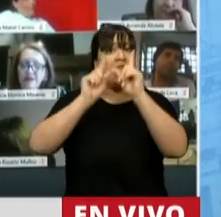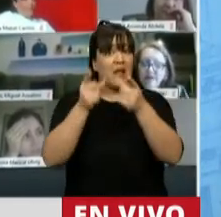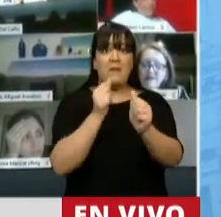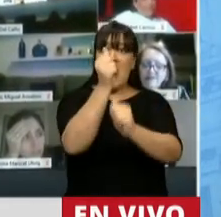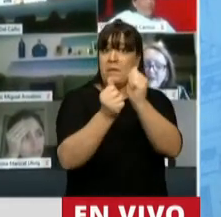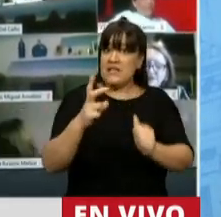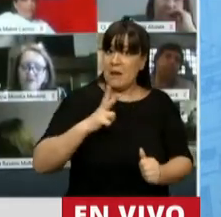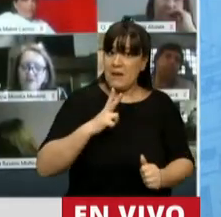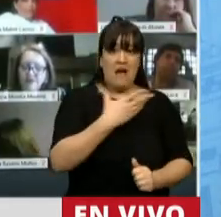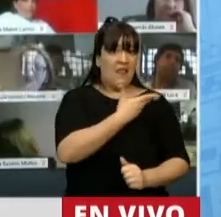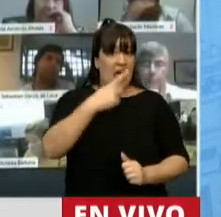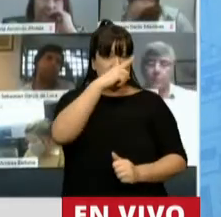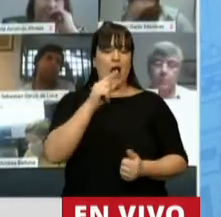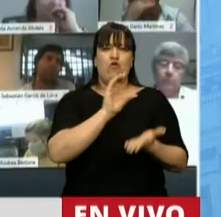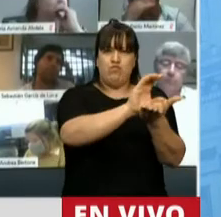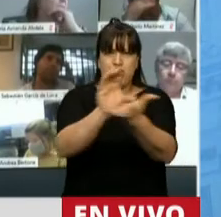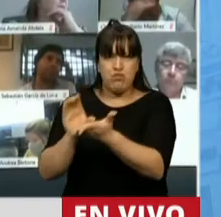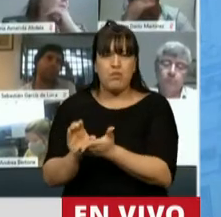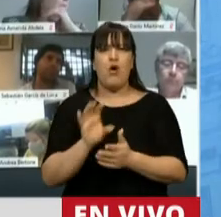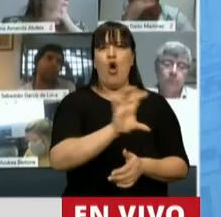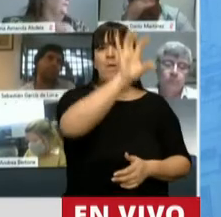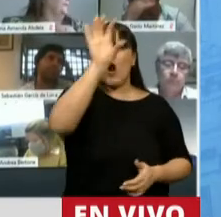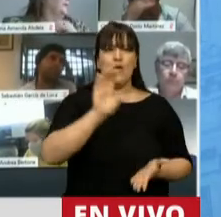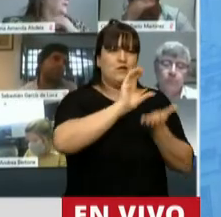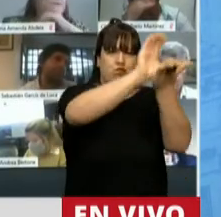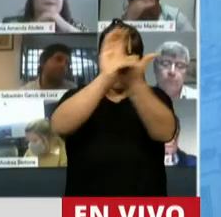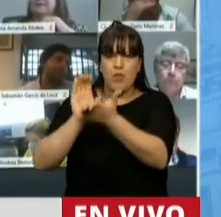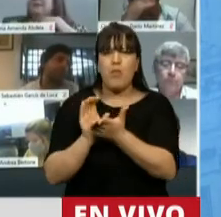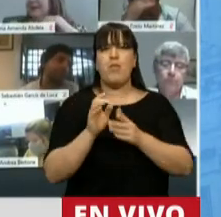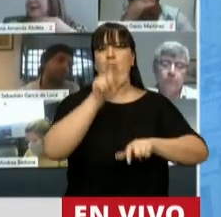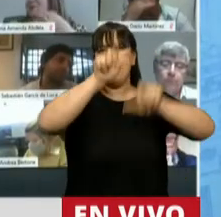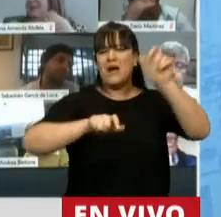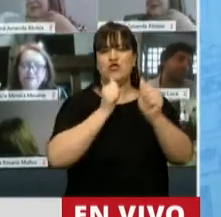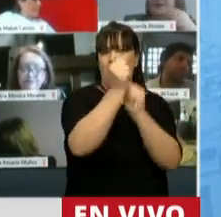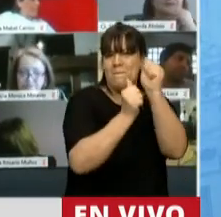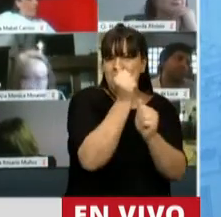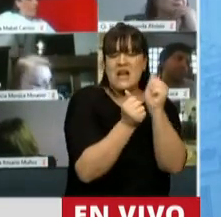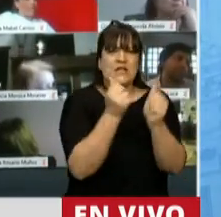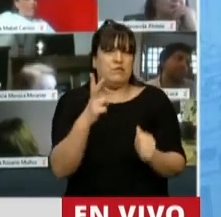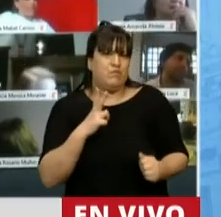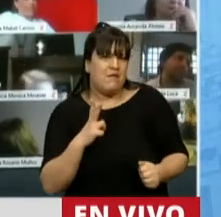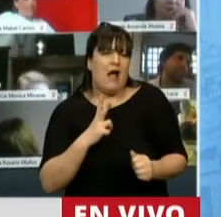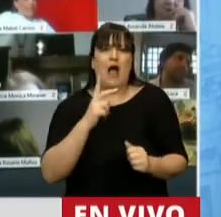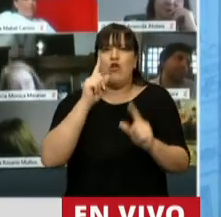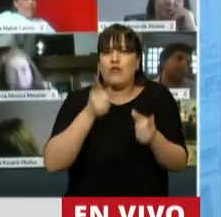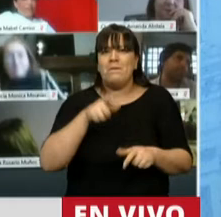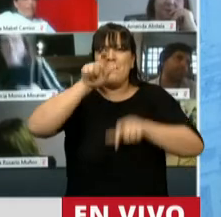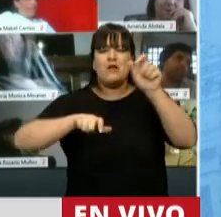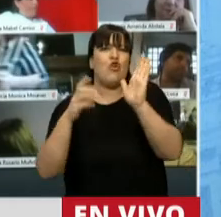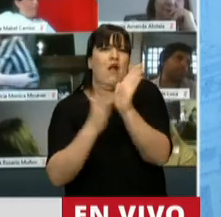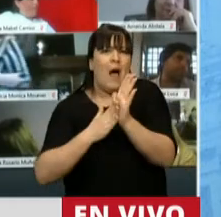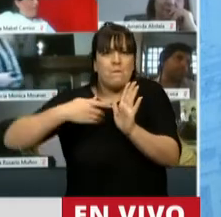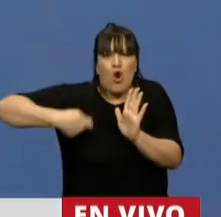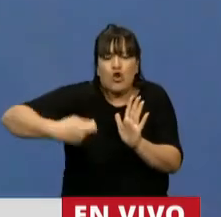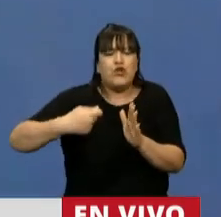privadas, estados provinciales, personas físicas, pequeños contribuyentes, autónomos, es decir, a todo un abanico